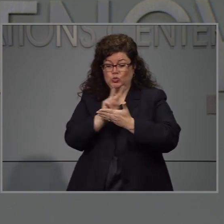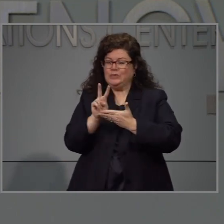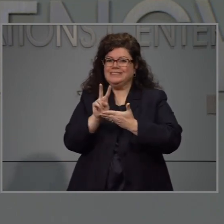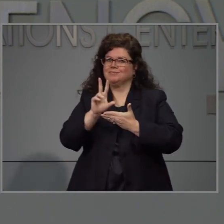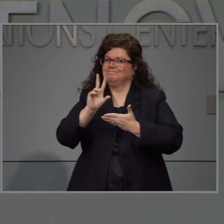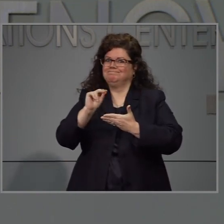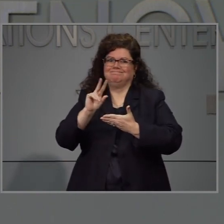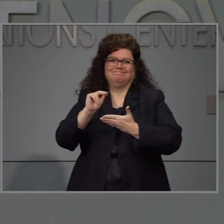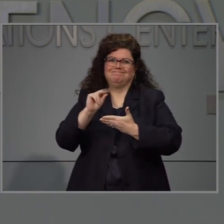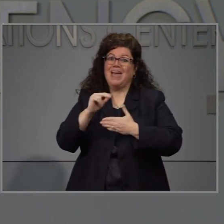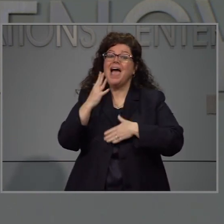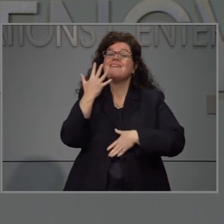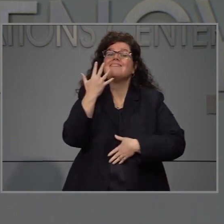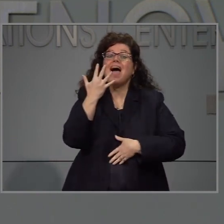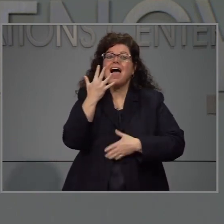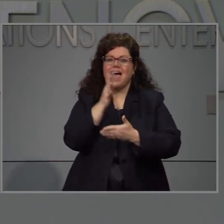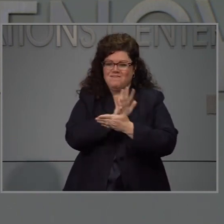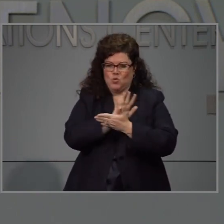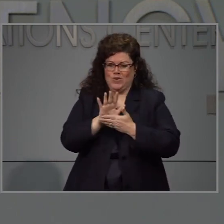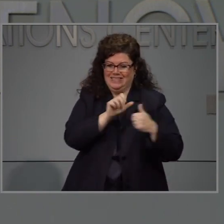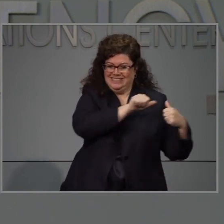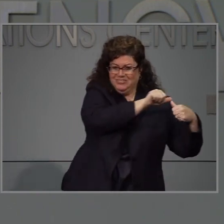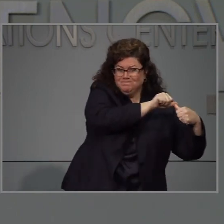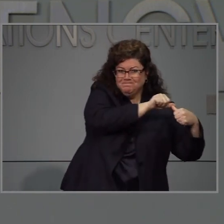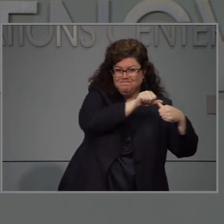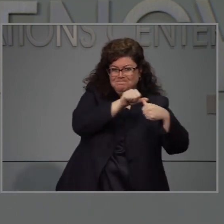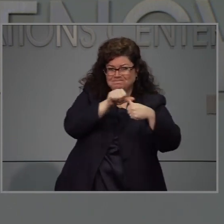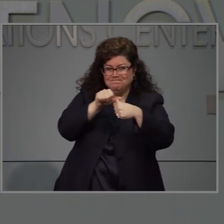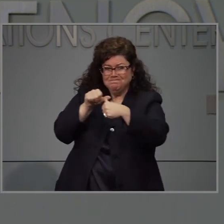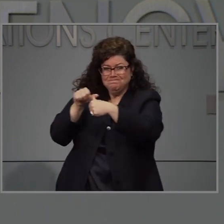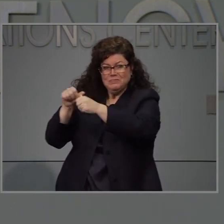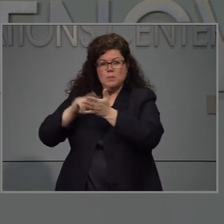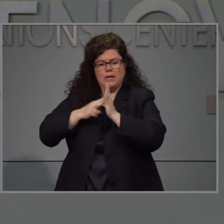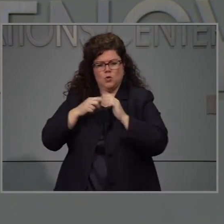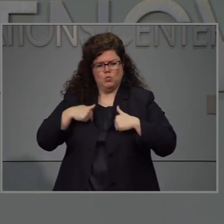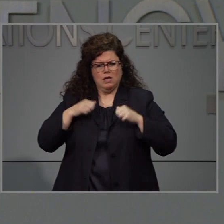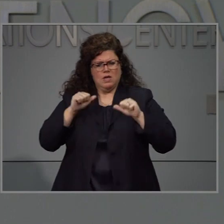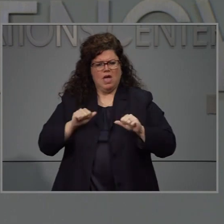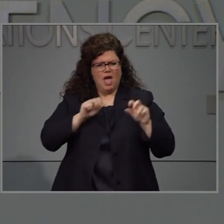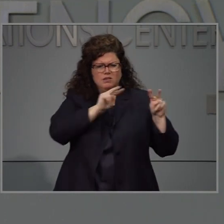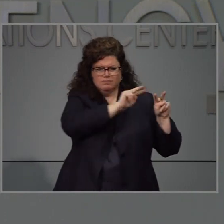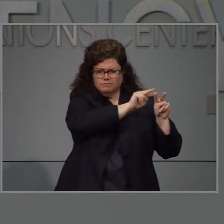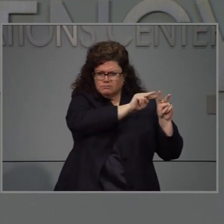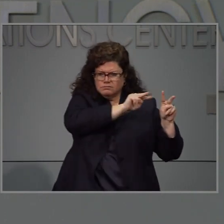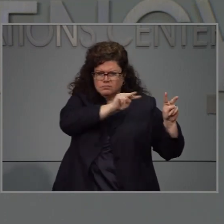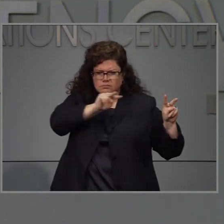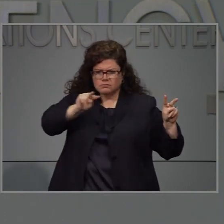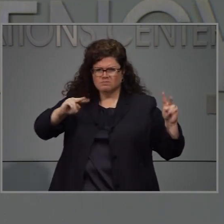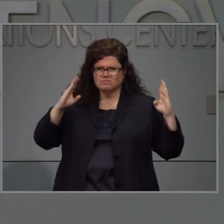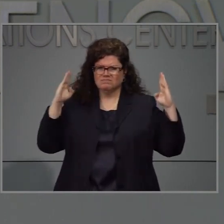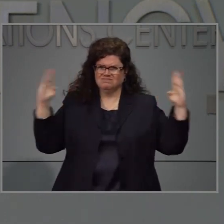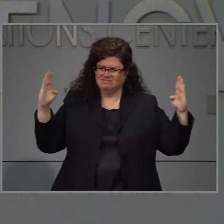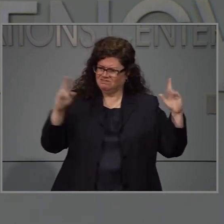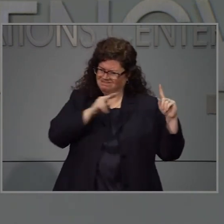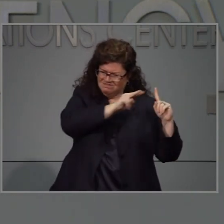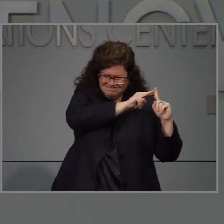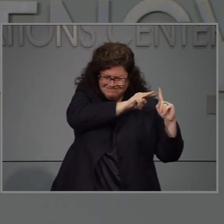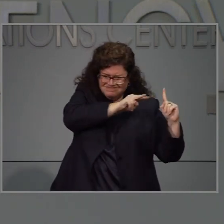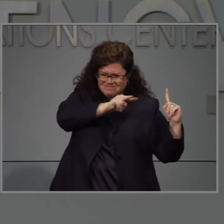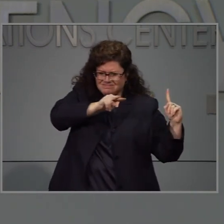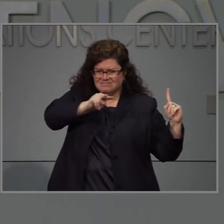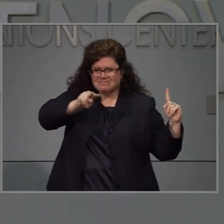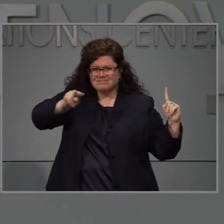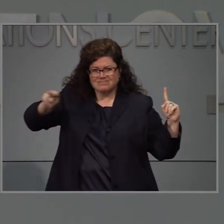dos semanas. Vamos a cinco semanas para poder analizar un periodo más de tiempo. Todas estas